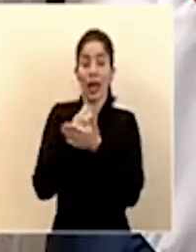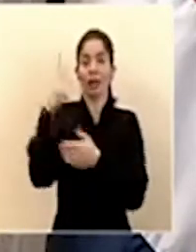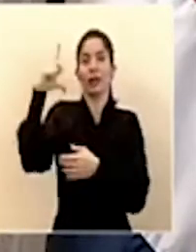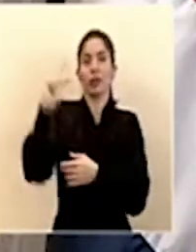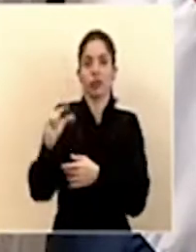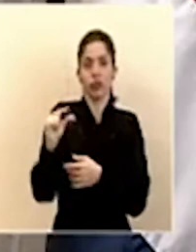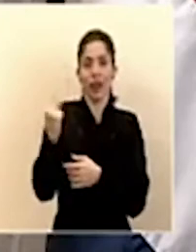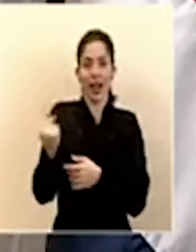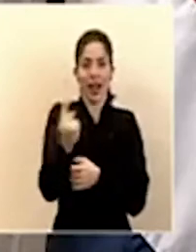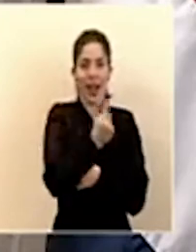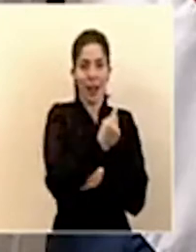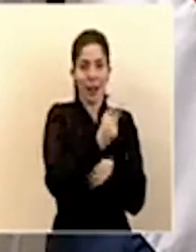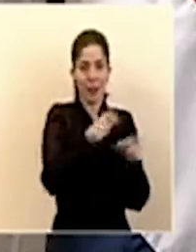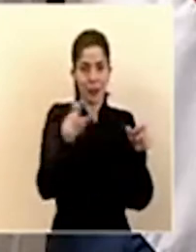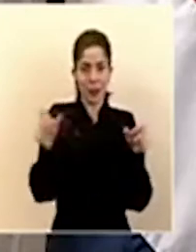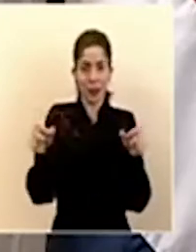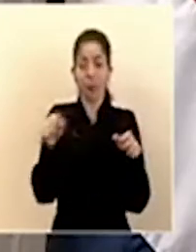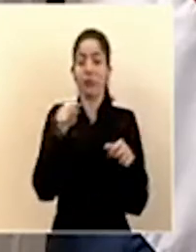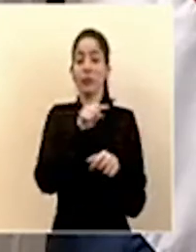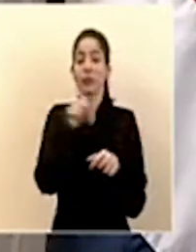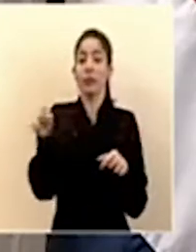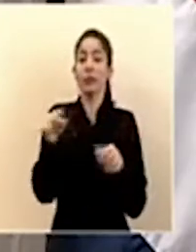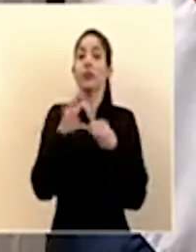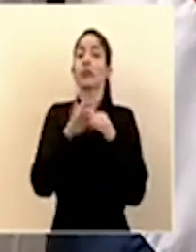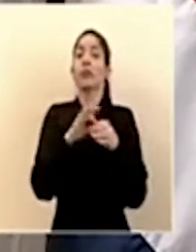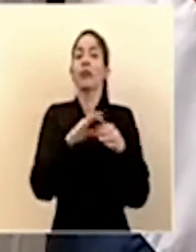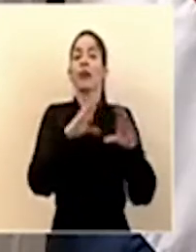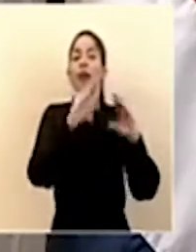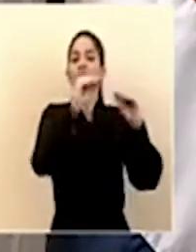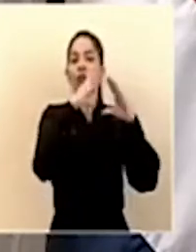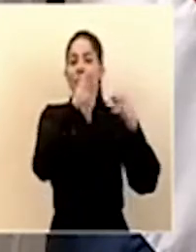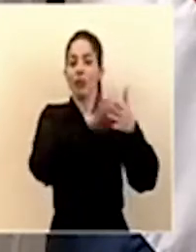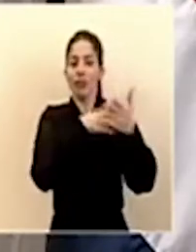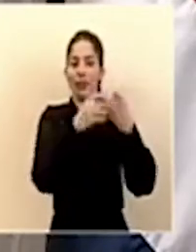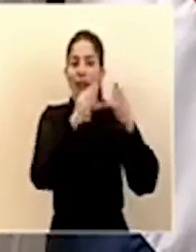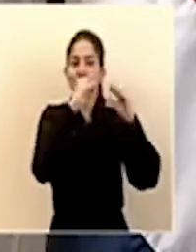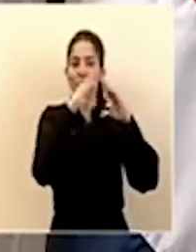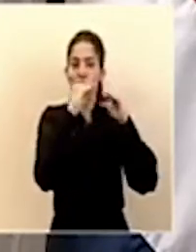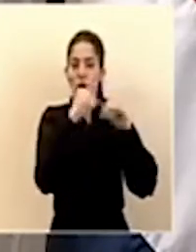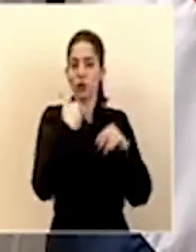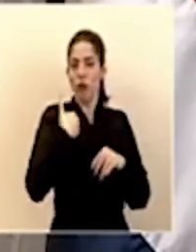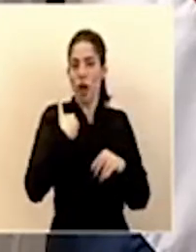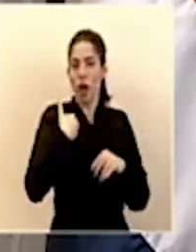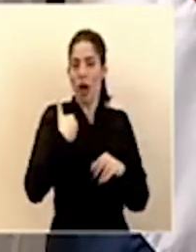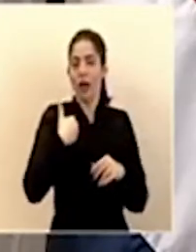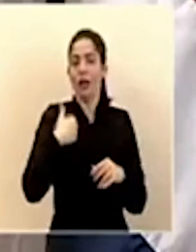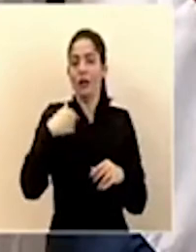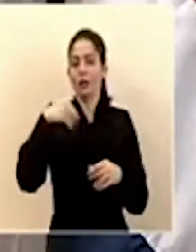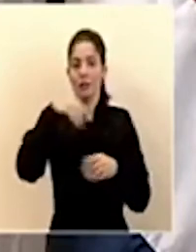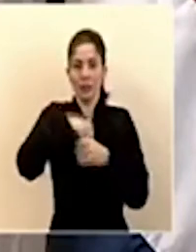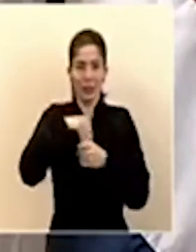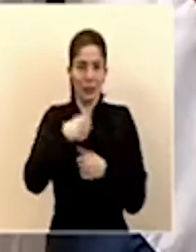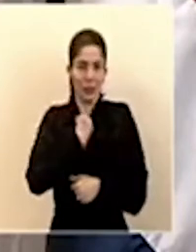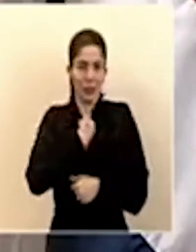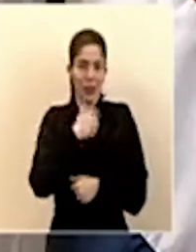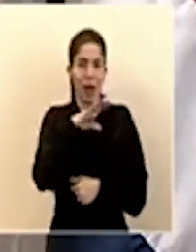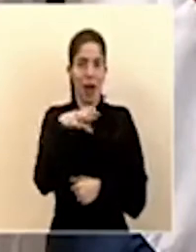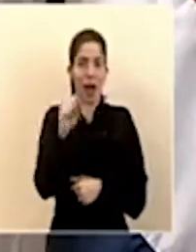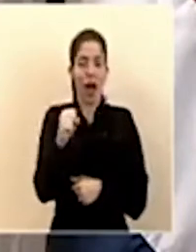a cada uno de este sector. Eso es con las bases de datos y la información que la Caja estaría